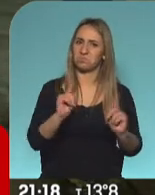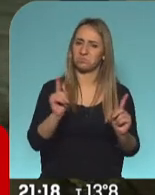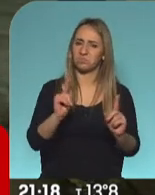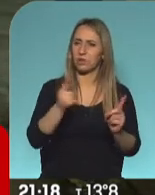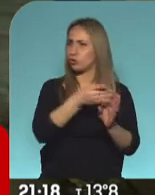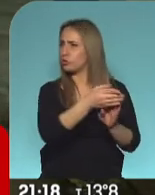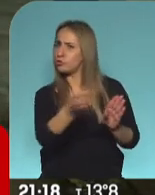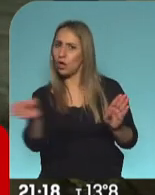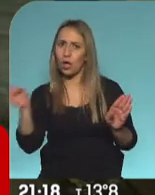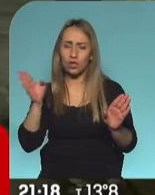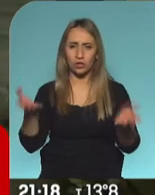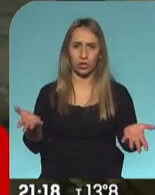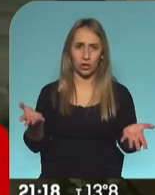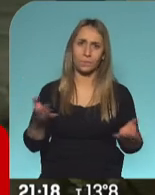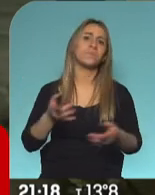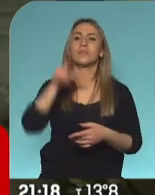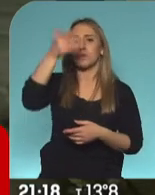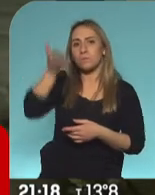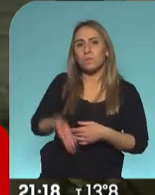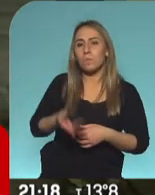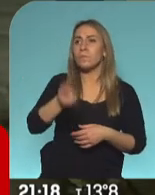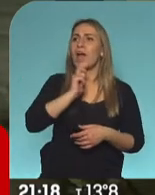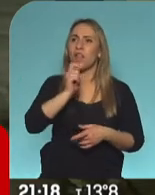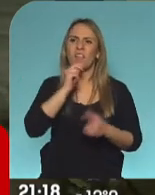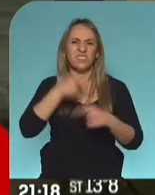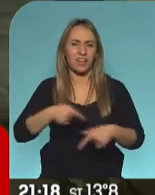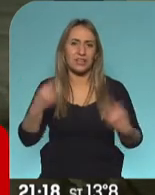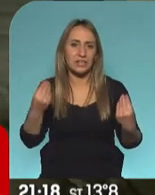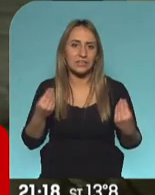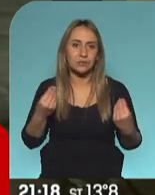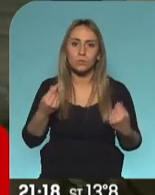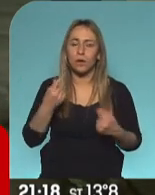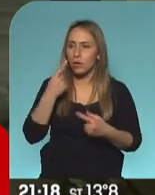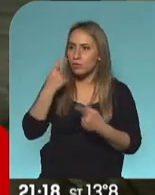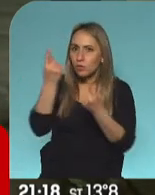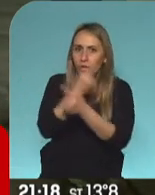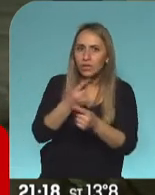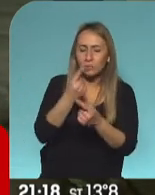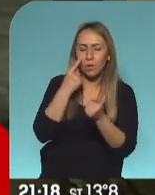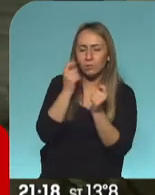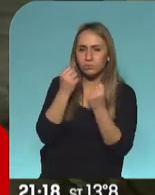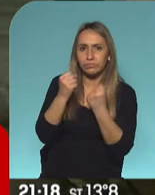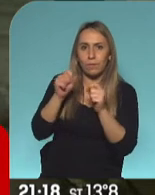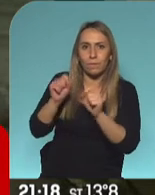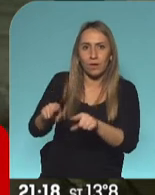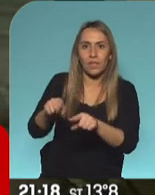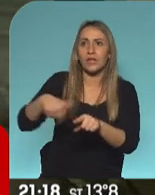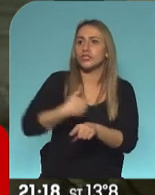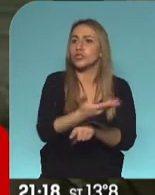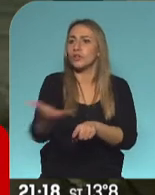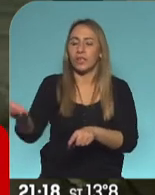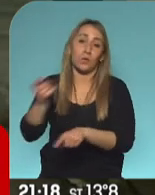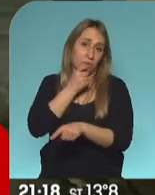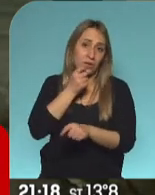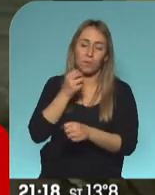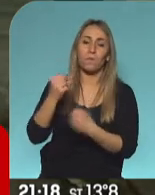El sujeto del periodismo es el sujeto que tiene una relevancia social, lo que tiene una relevancia social es la gente de la salud, son los